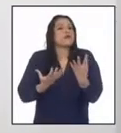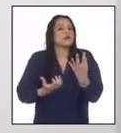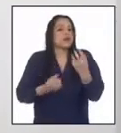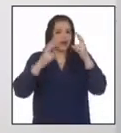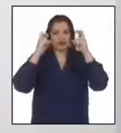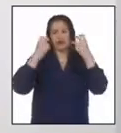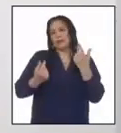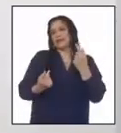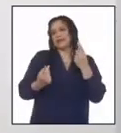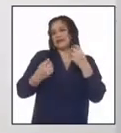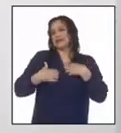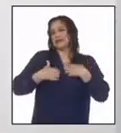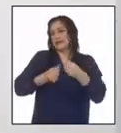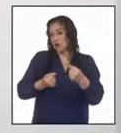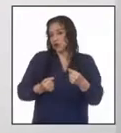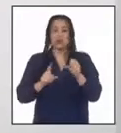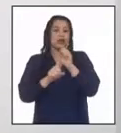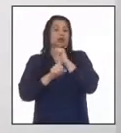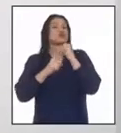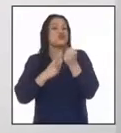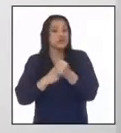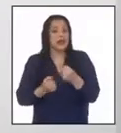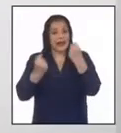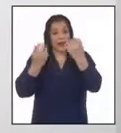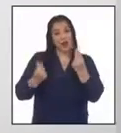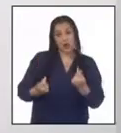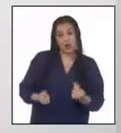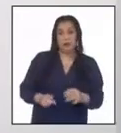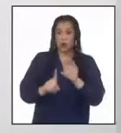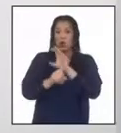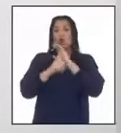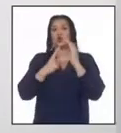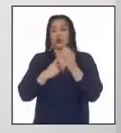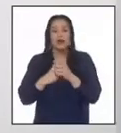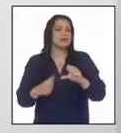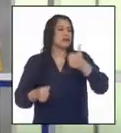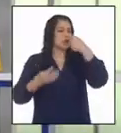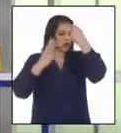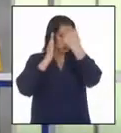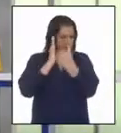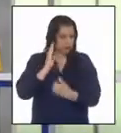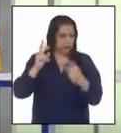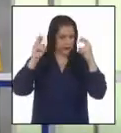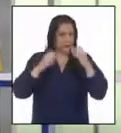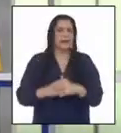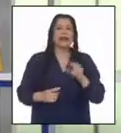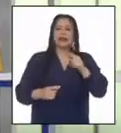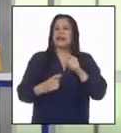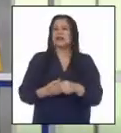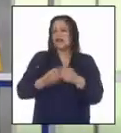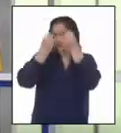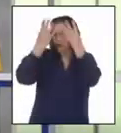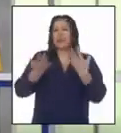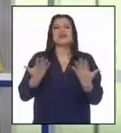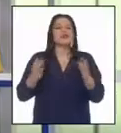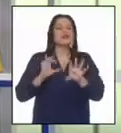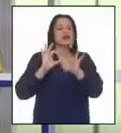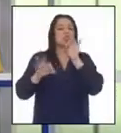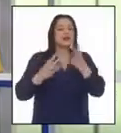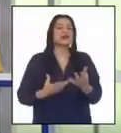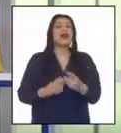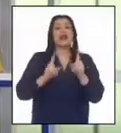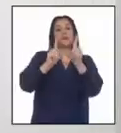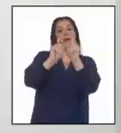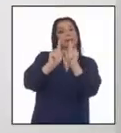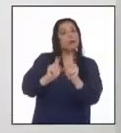de aspectos sanitarios, sociales, económicos, culturales y otros. Y esos datos estadísticos se obtienen a través de los